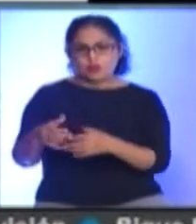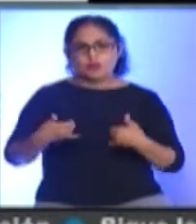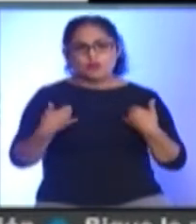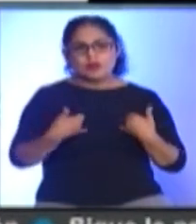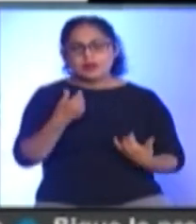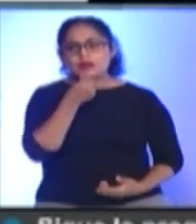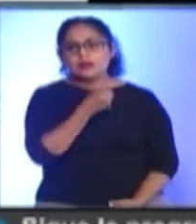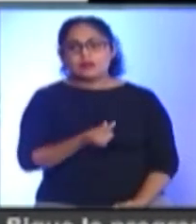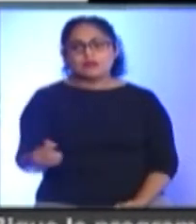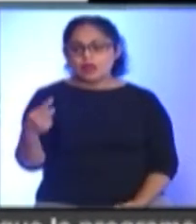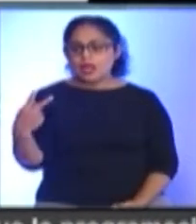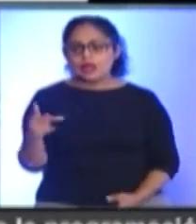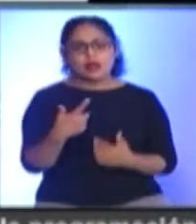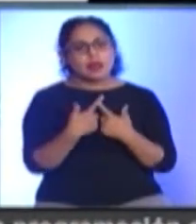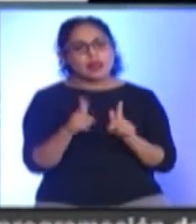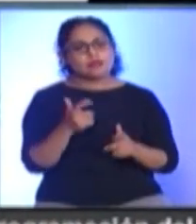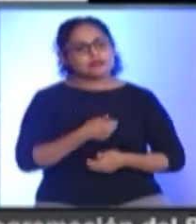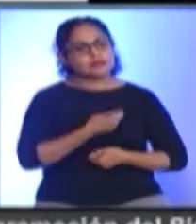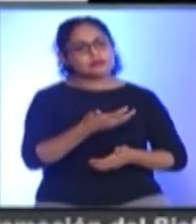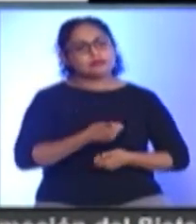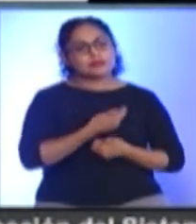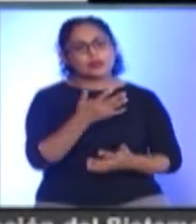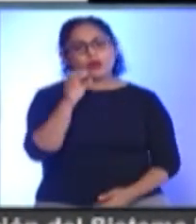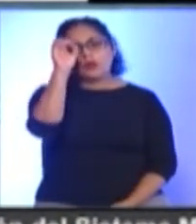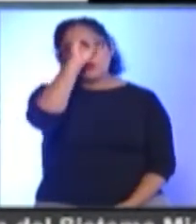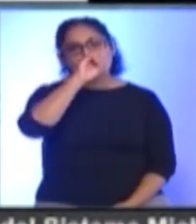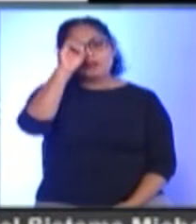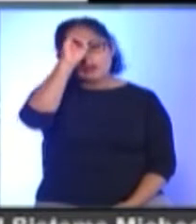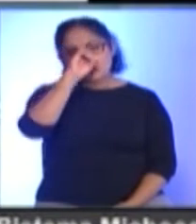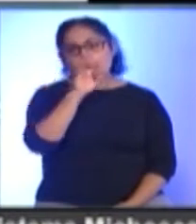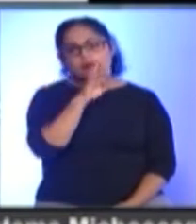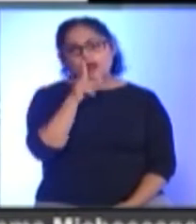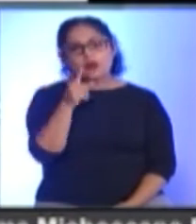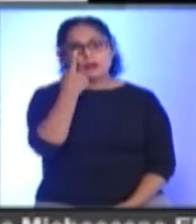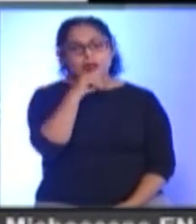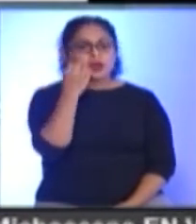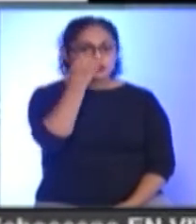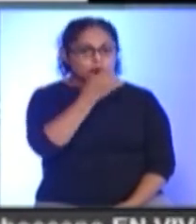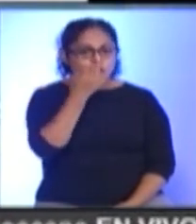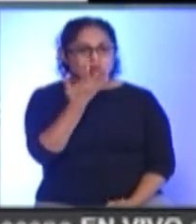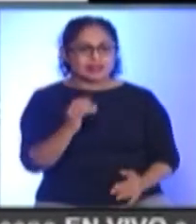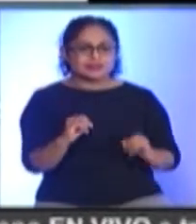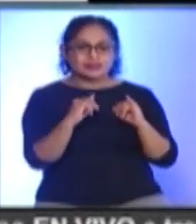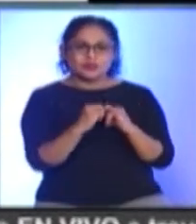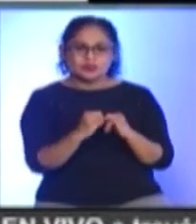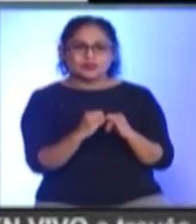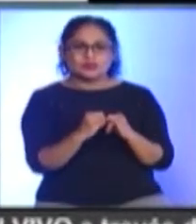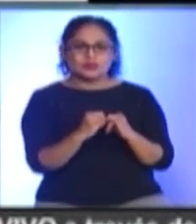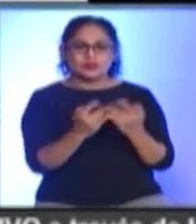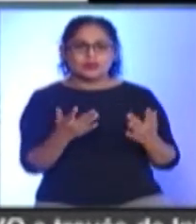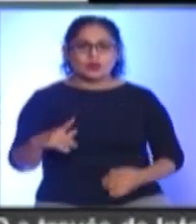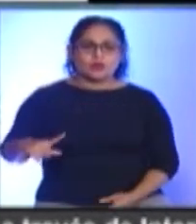participar Y expresar Su opinión Que se contribuya En el ámbito De la academia De las instituciones Del